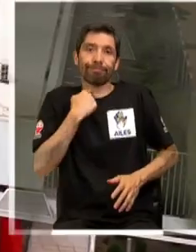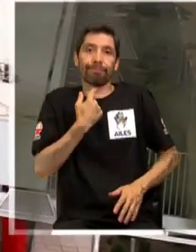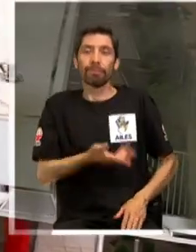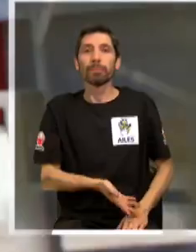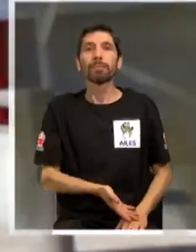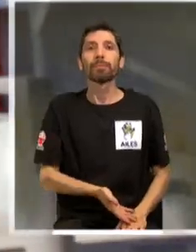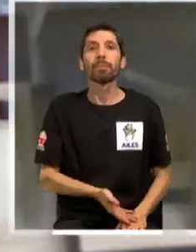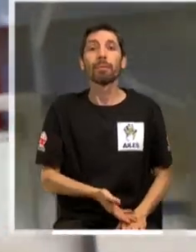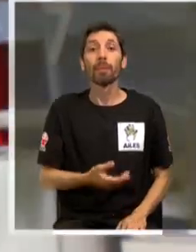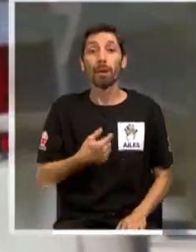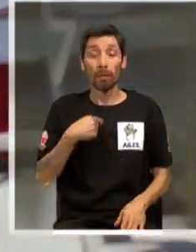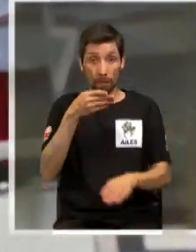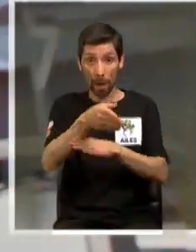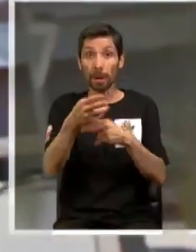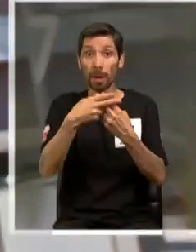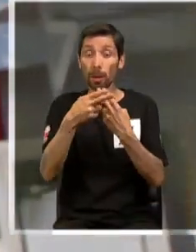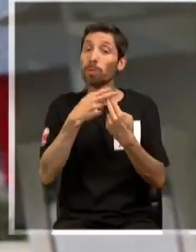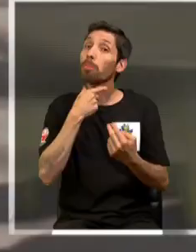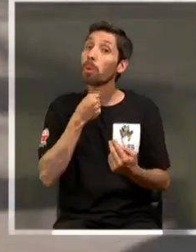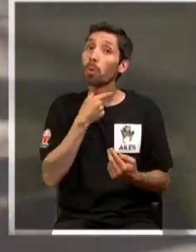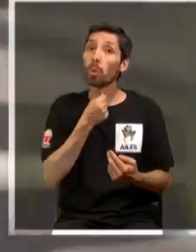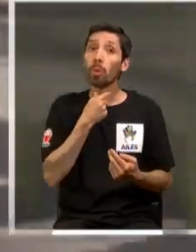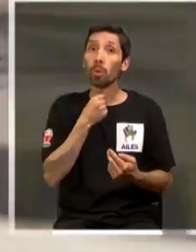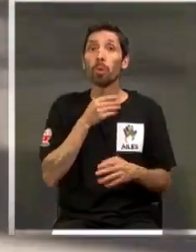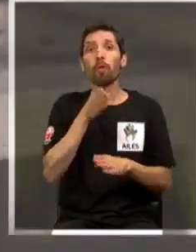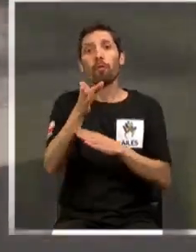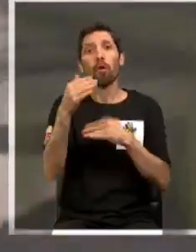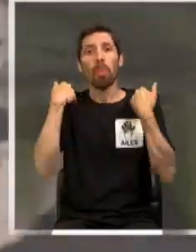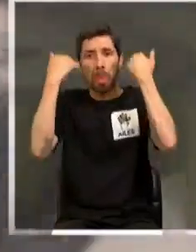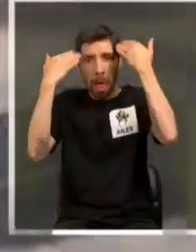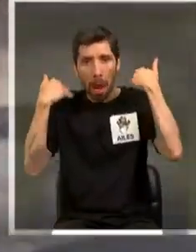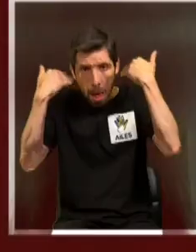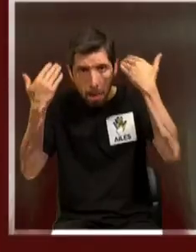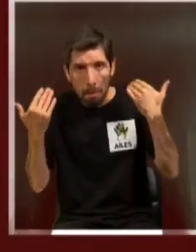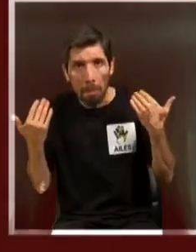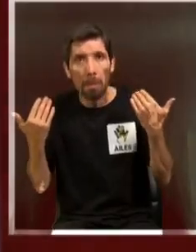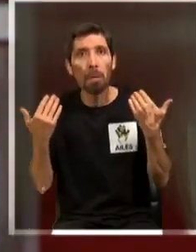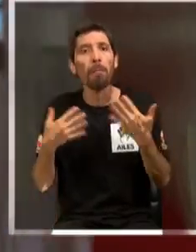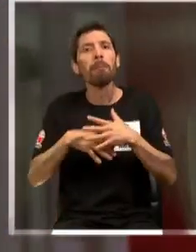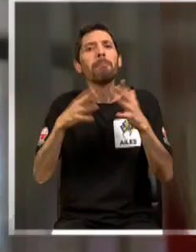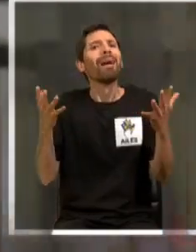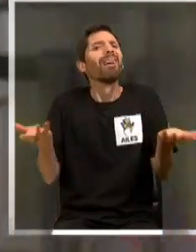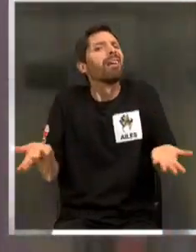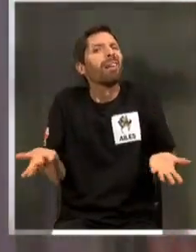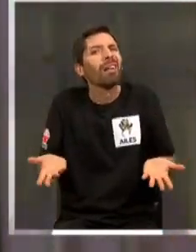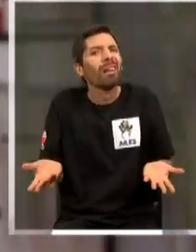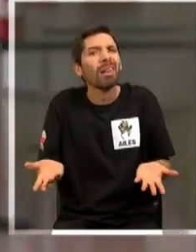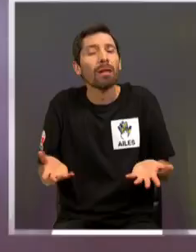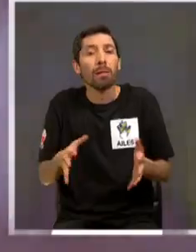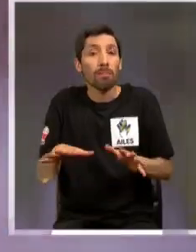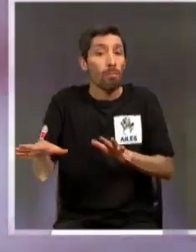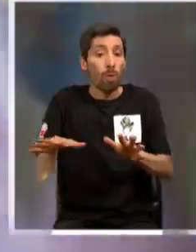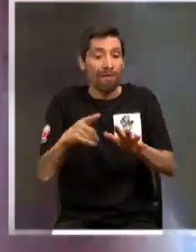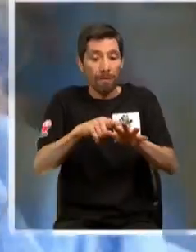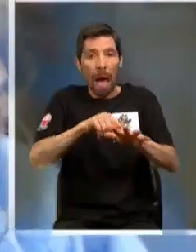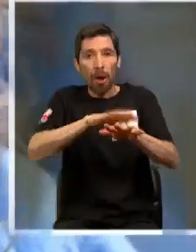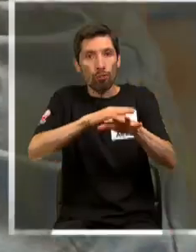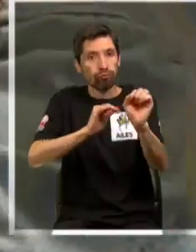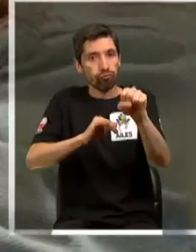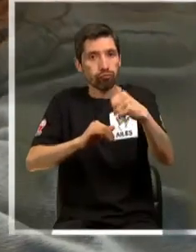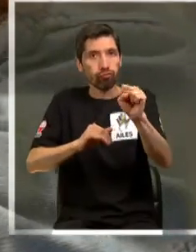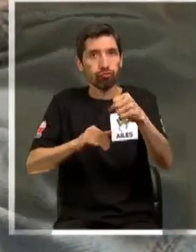Me gusta ir a la teletón. Vengo a terapias. Mayormente para ser más móvil, mi manito.